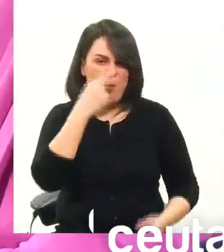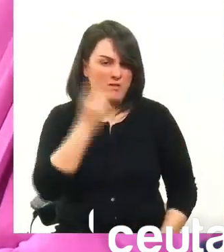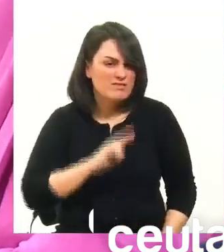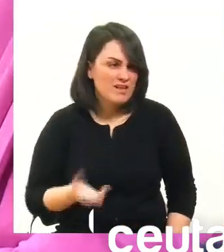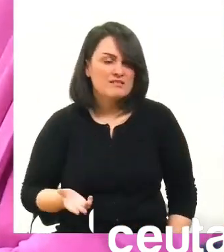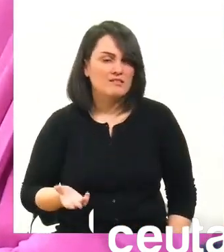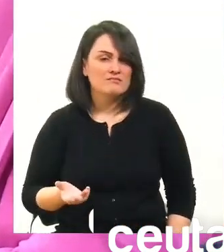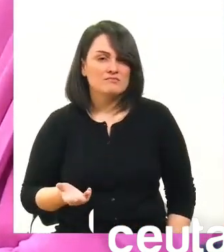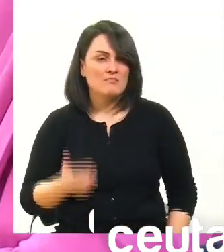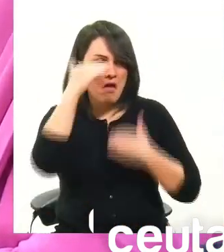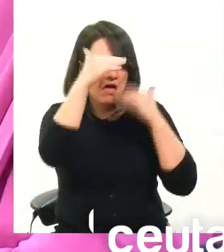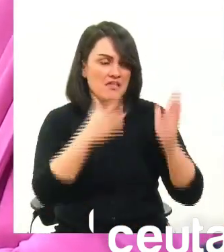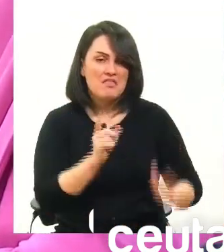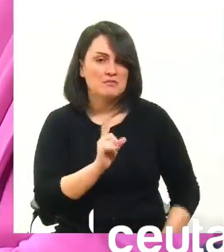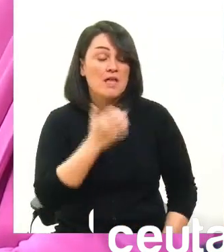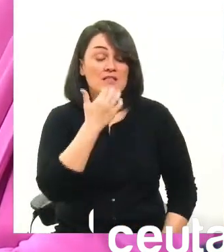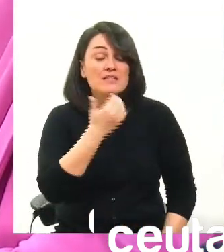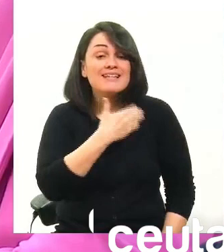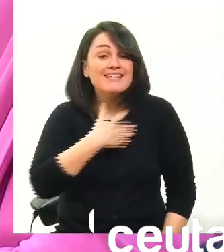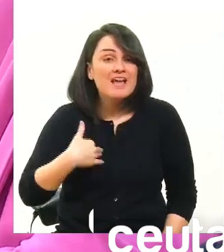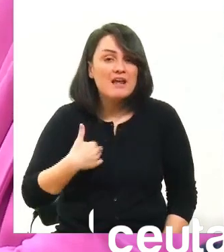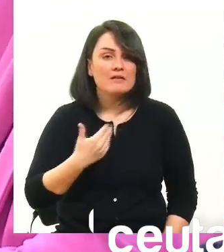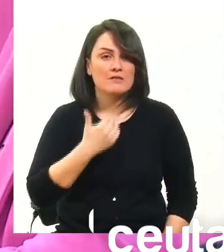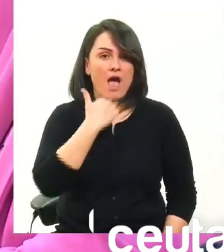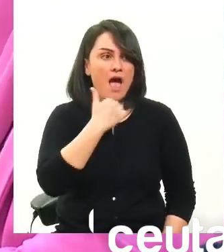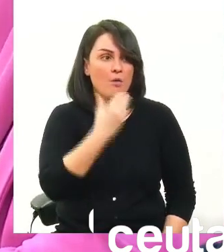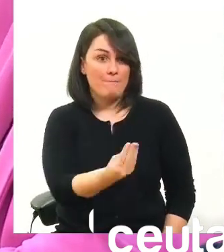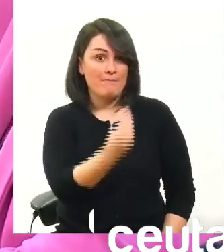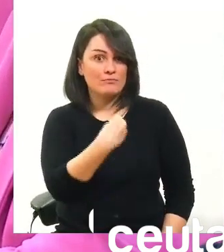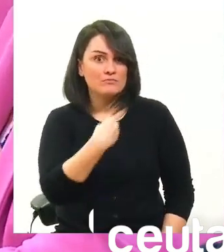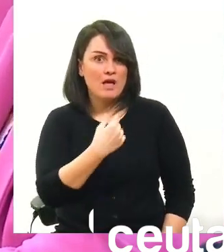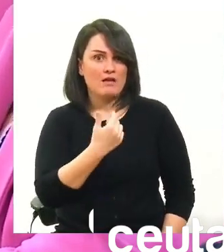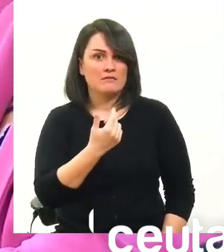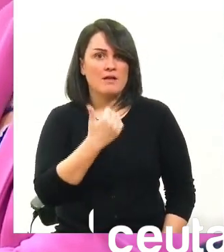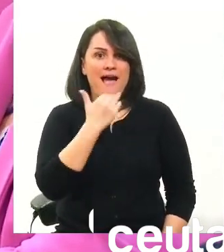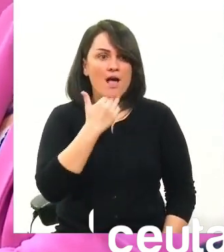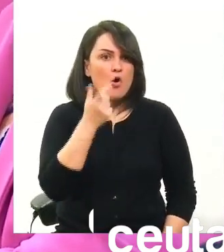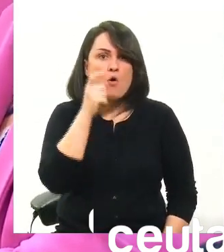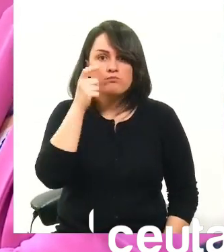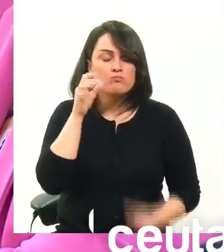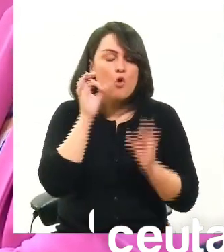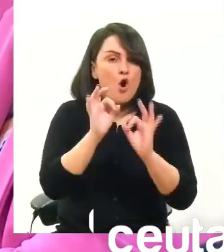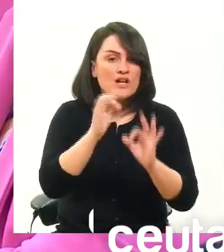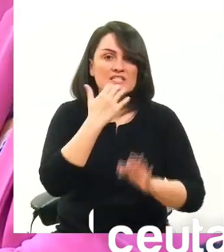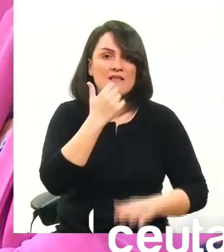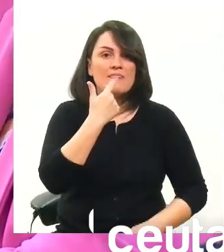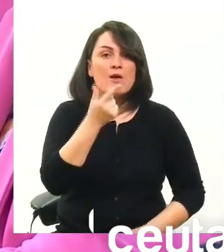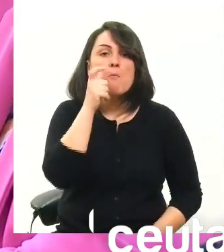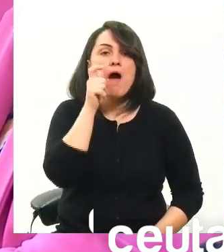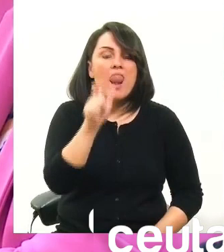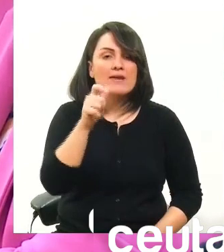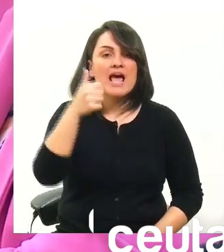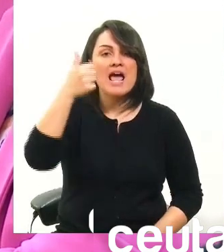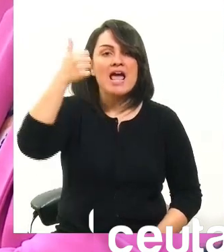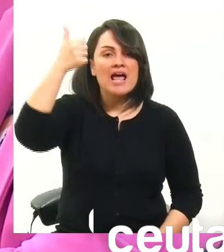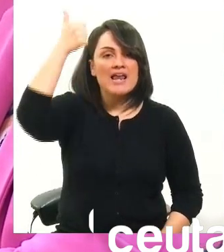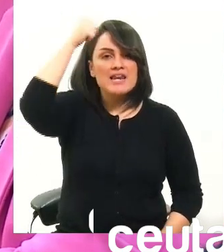en el verdejo cuando usted me quiera preguntar algo a mí por qué digo niño y por qué digo niña y no digo niñes hágalo usted por escrito y lo presenta en el grupo